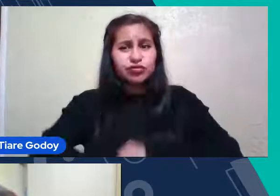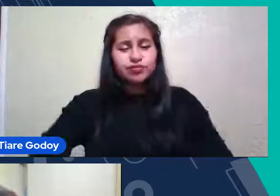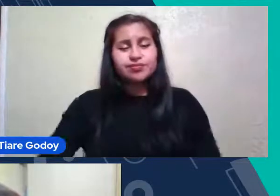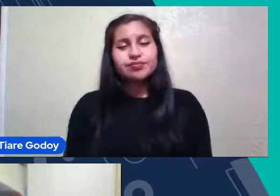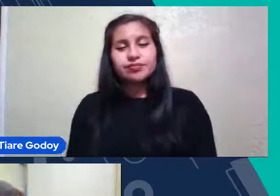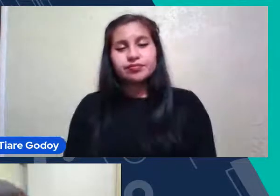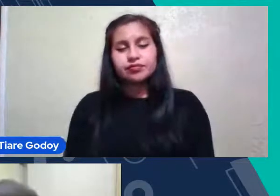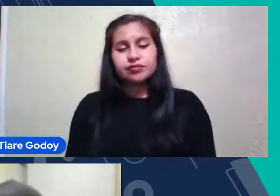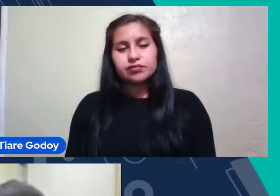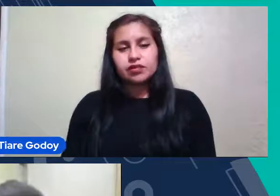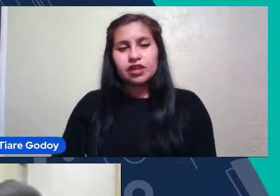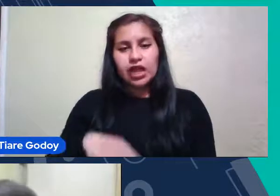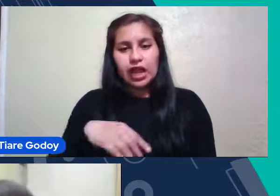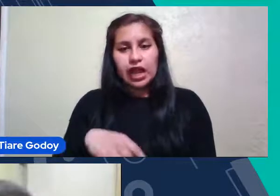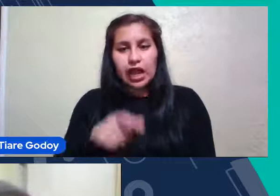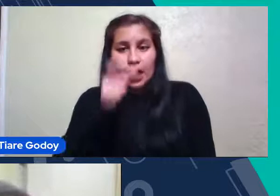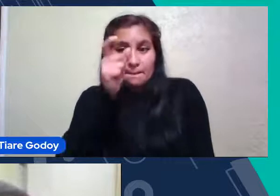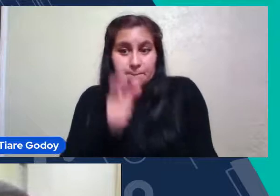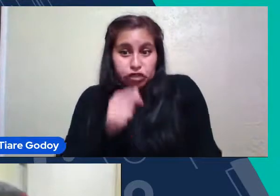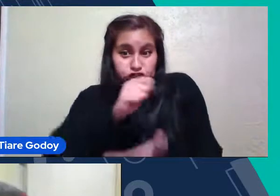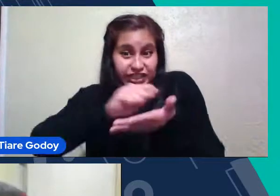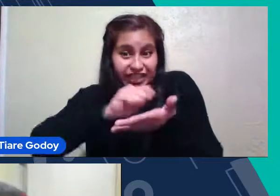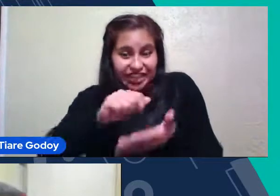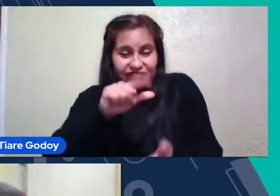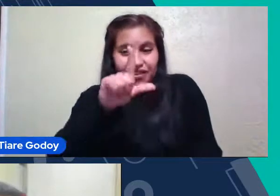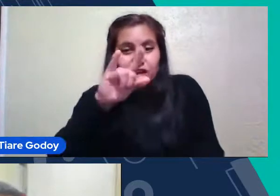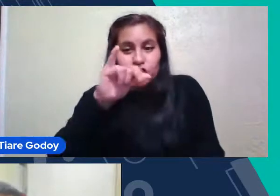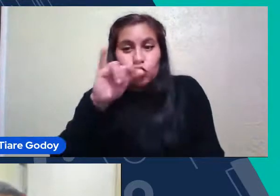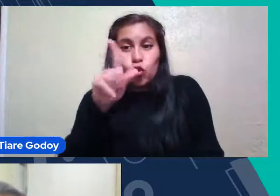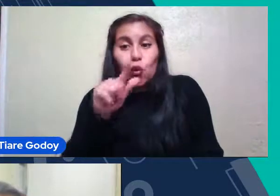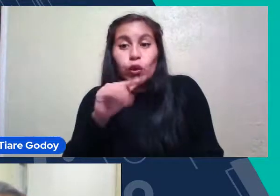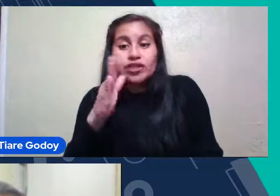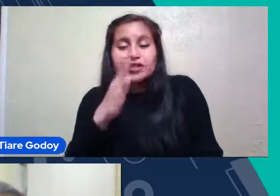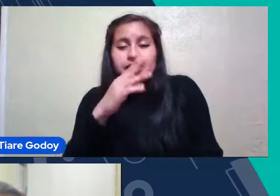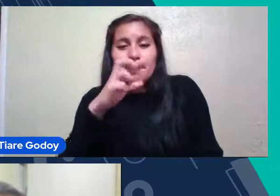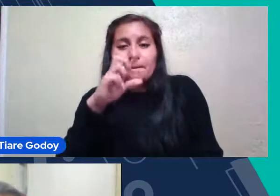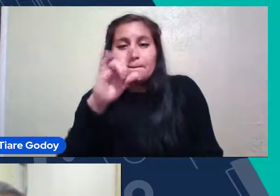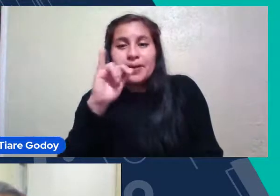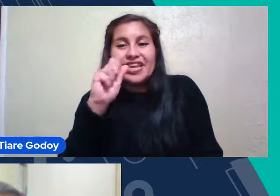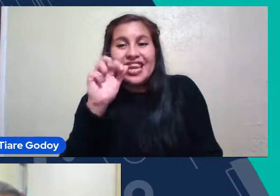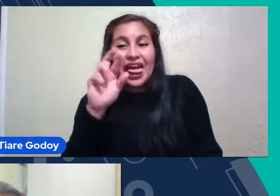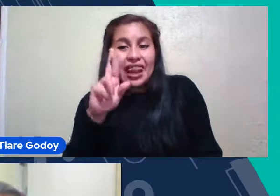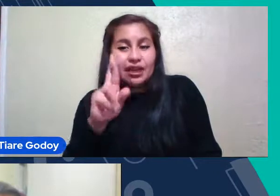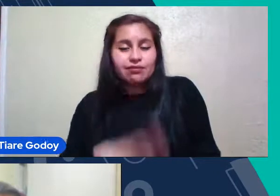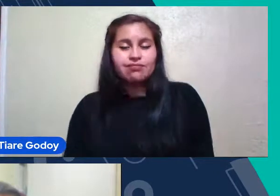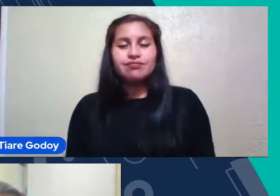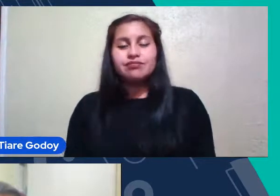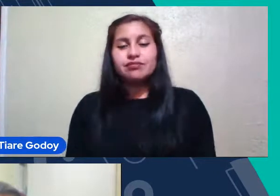Pensando también También recordar Que esta charla Va a quedar Va YouTube Y va a quedar En Facebook